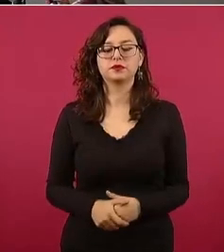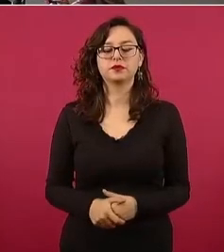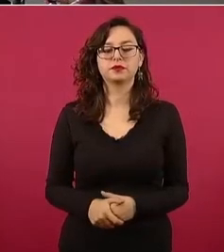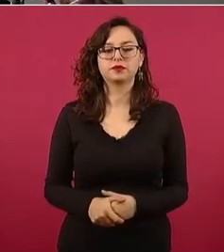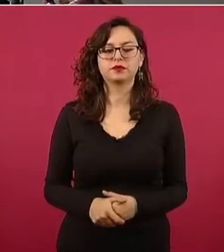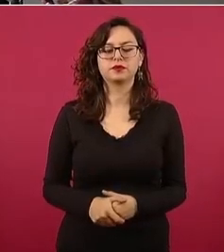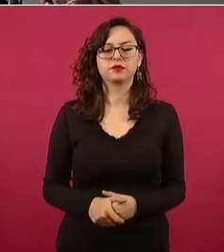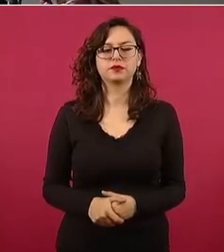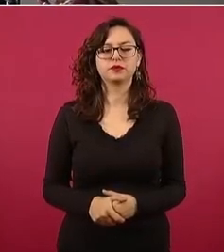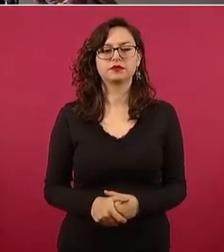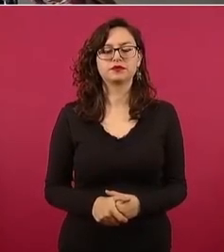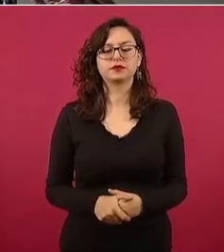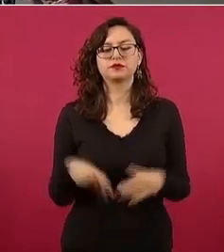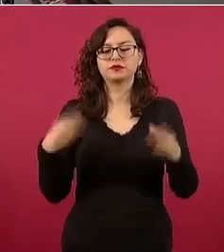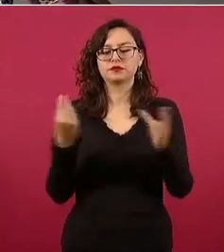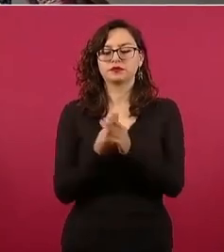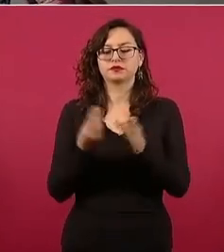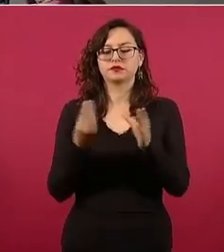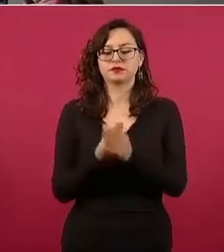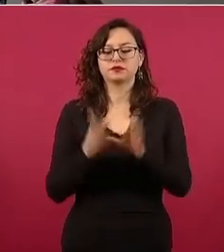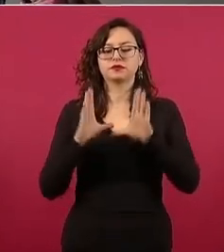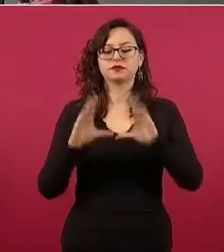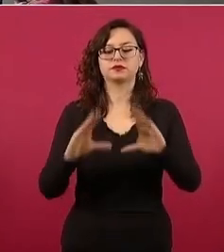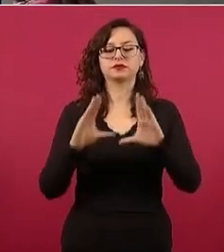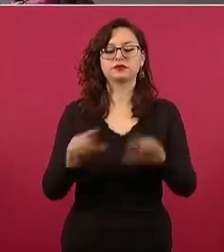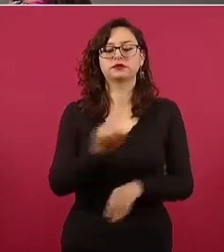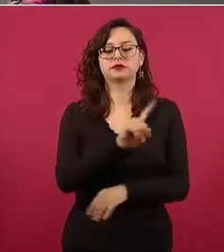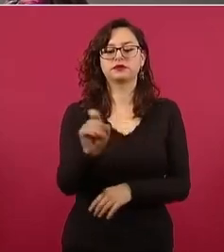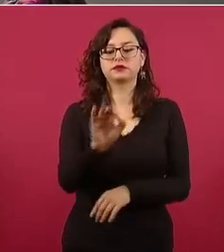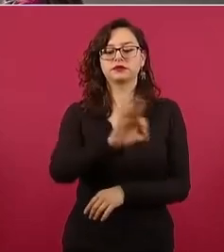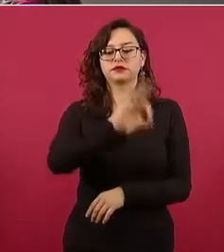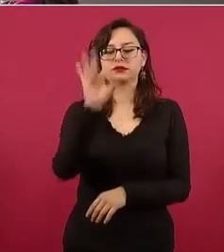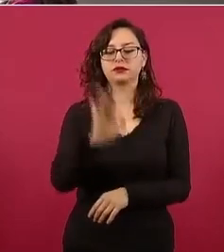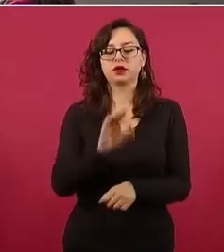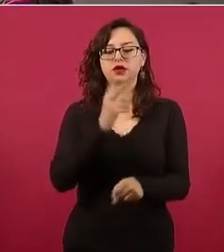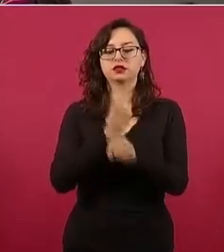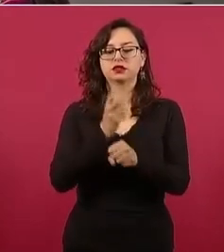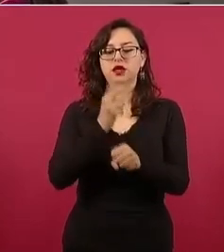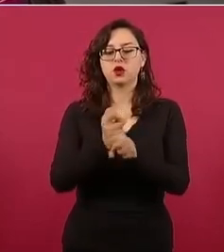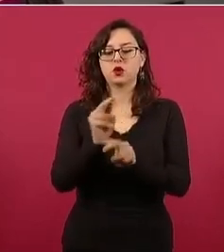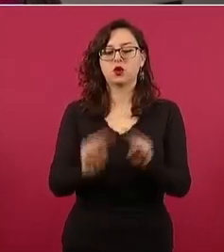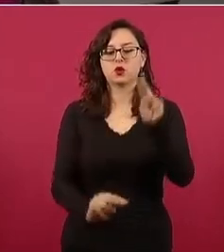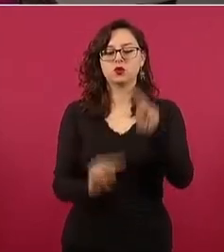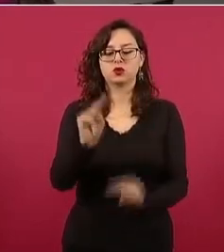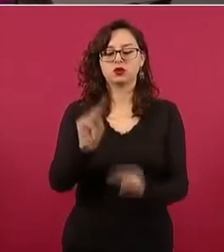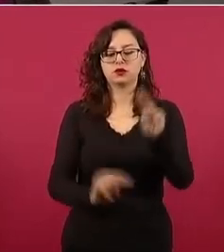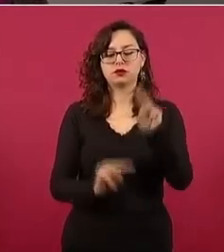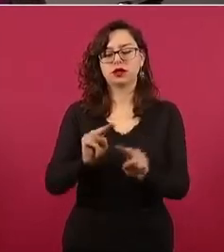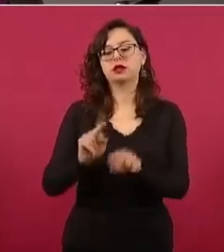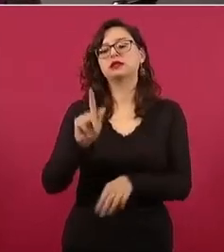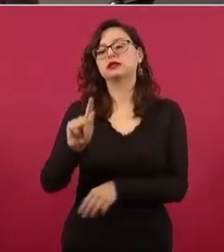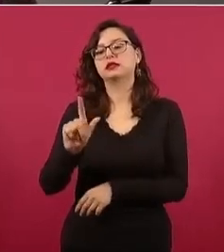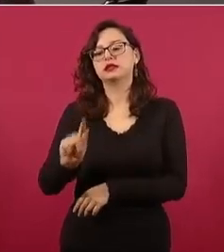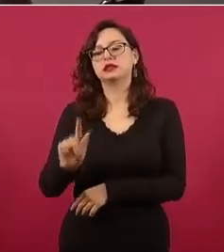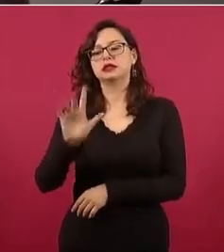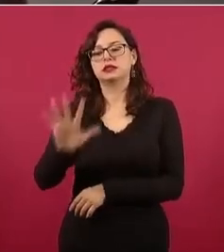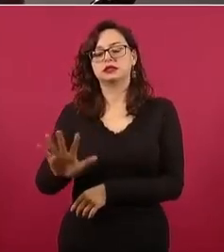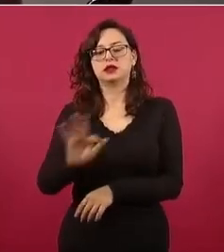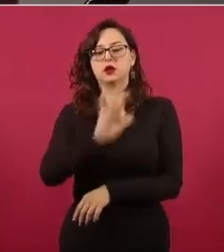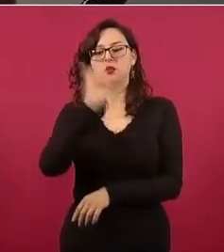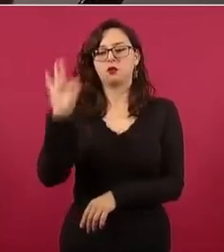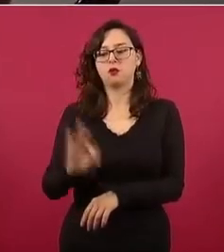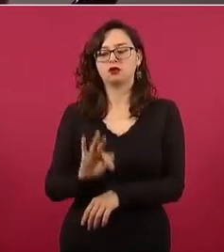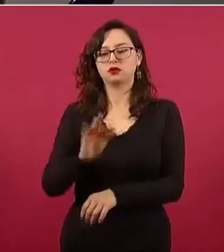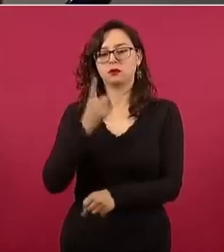capacitados 100 por ciento en segundo nivel de atención y 75 por ciento en el primer